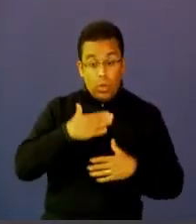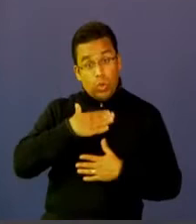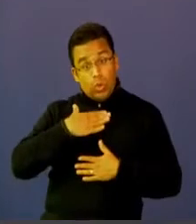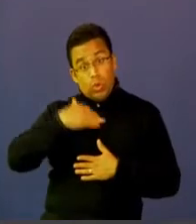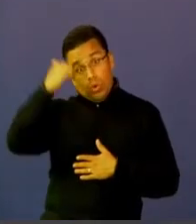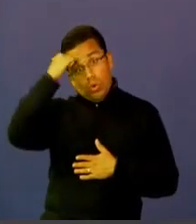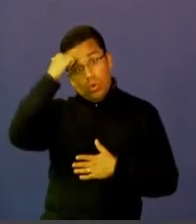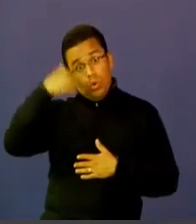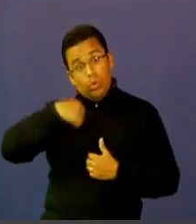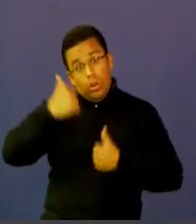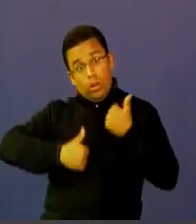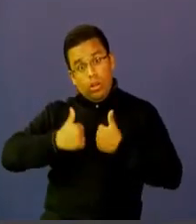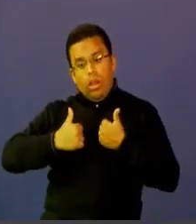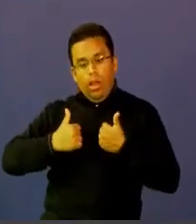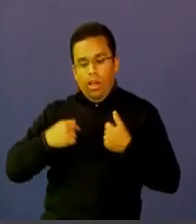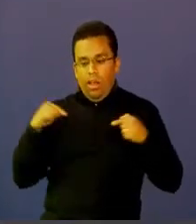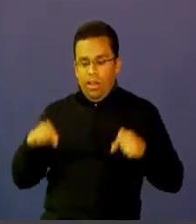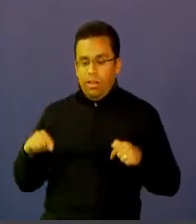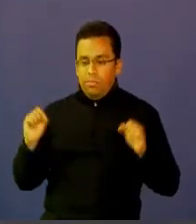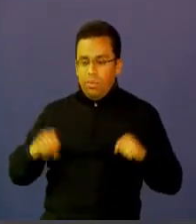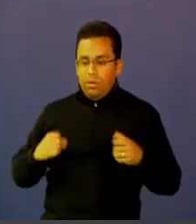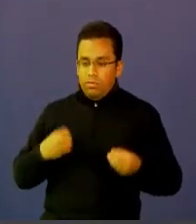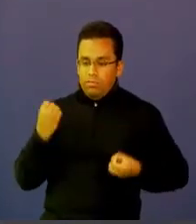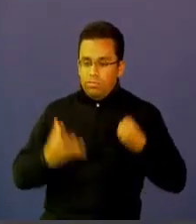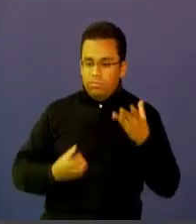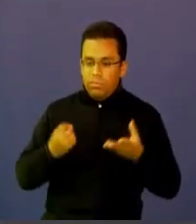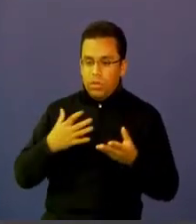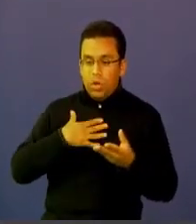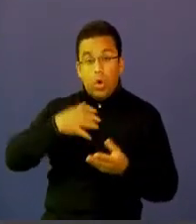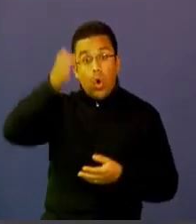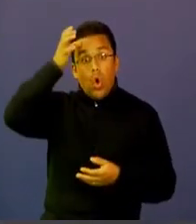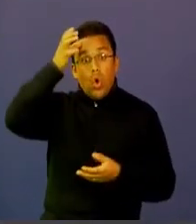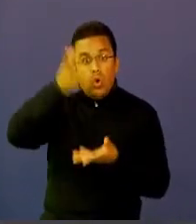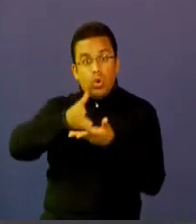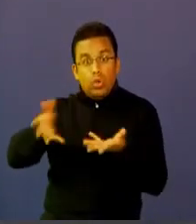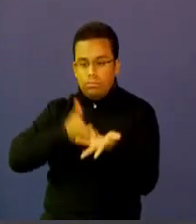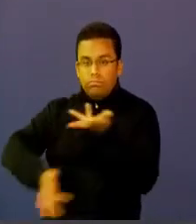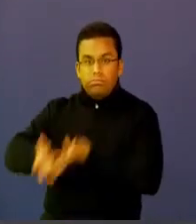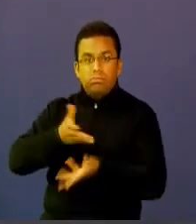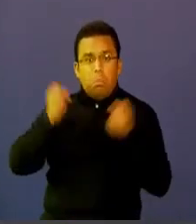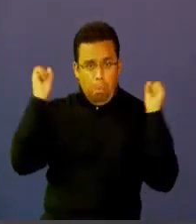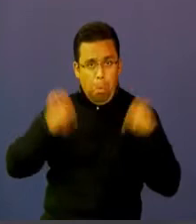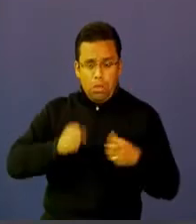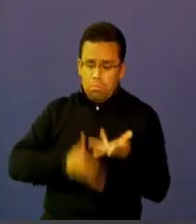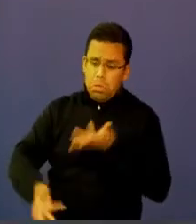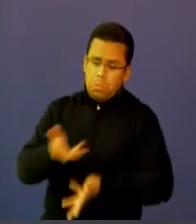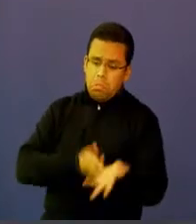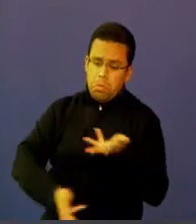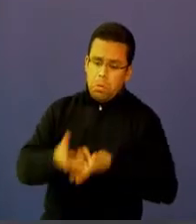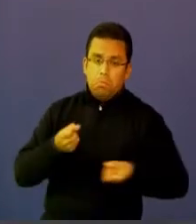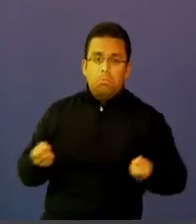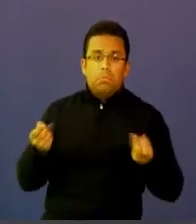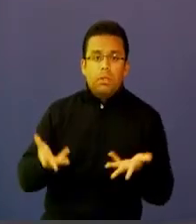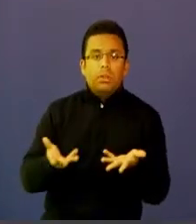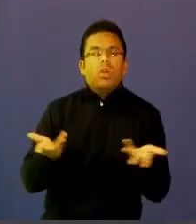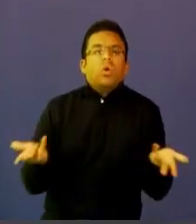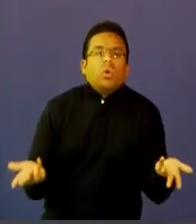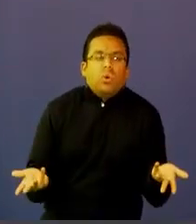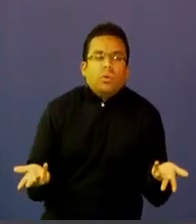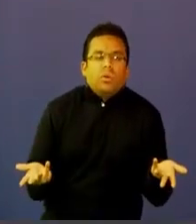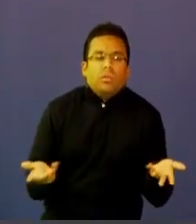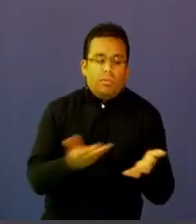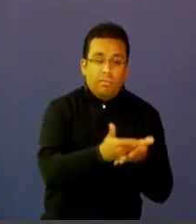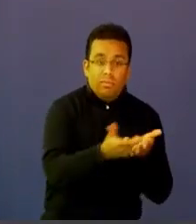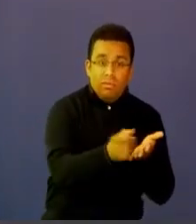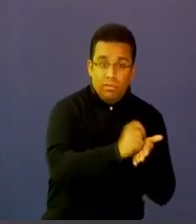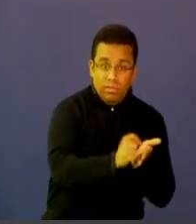futuro está preparado para compartir su conocimiento, para compartir sus prácticas y hacerlo a través de nuevos formatos. ¿Qué tipo